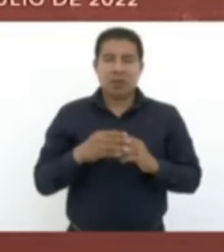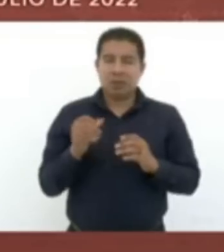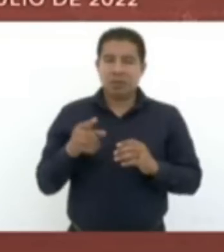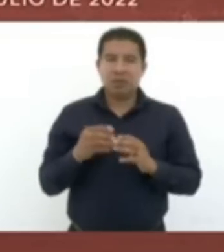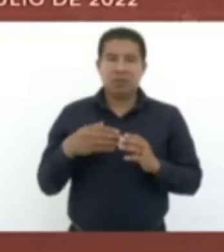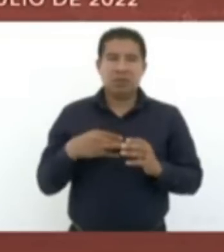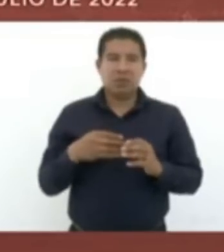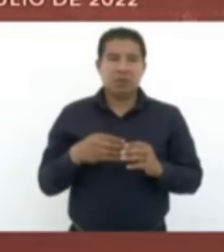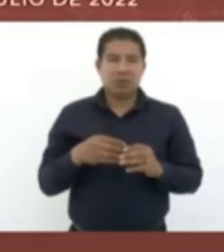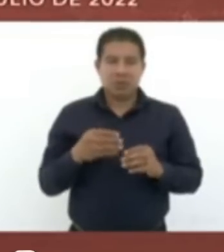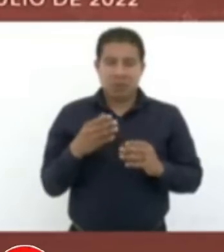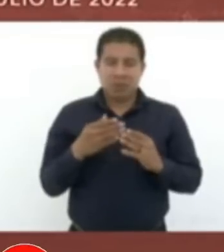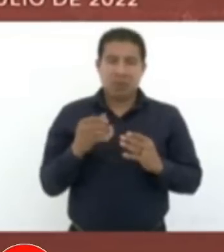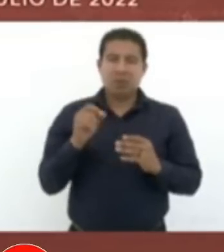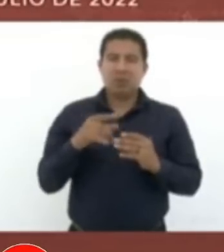Vida,